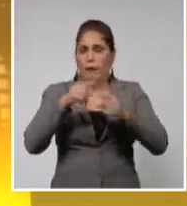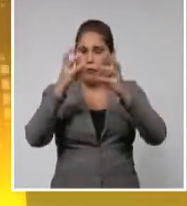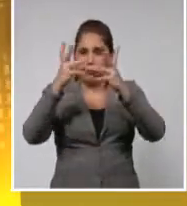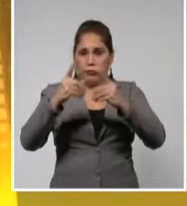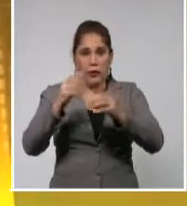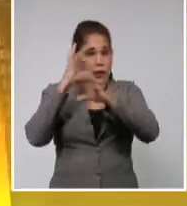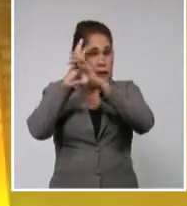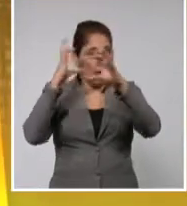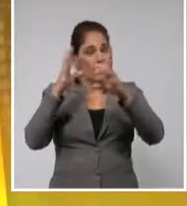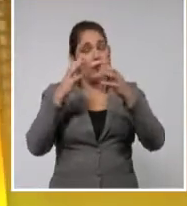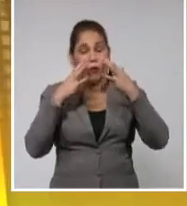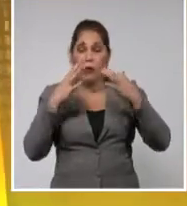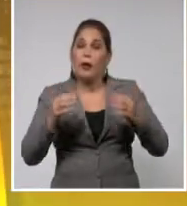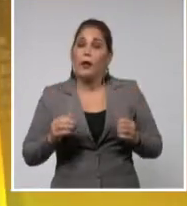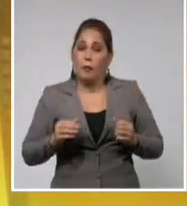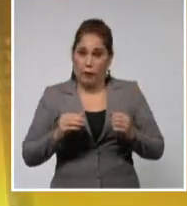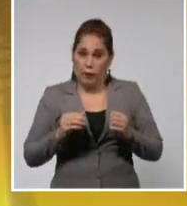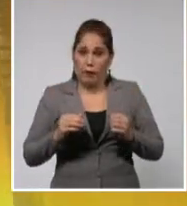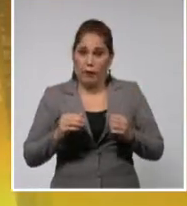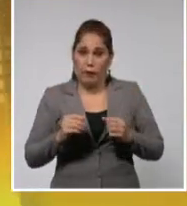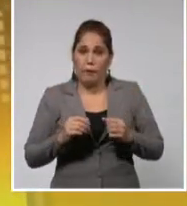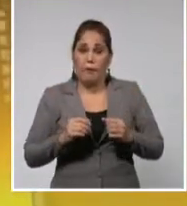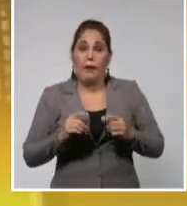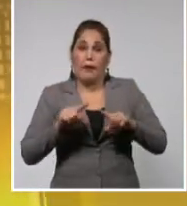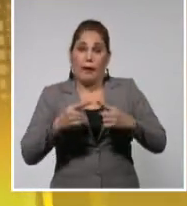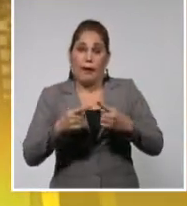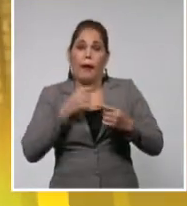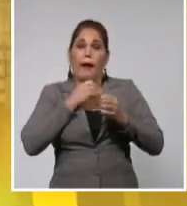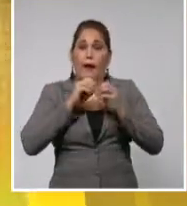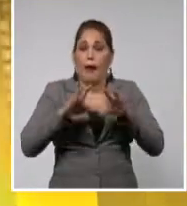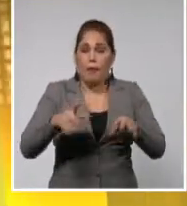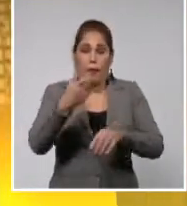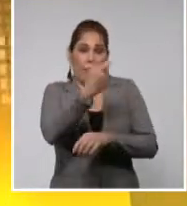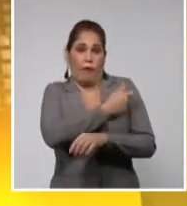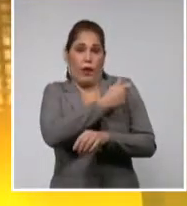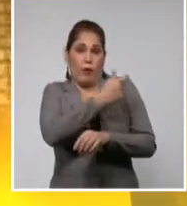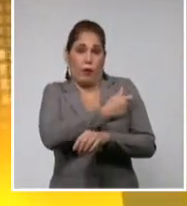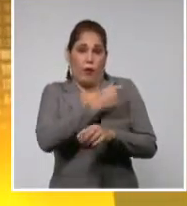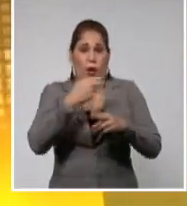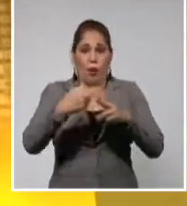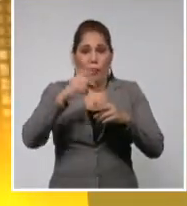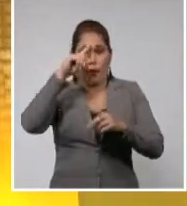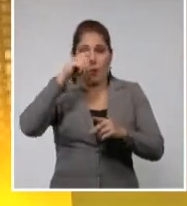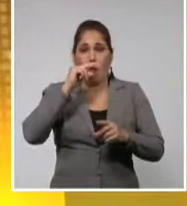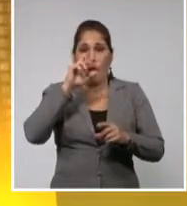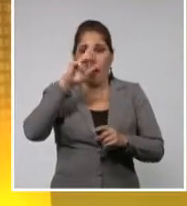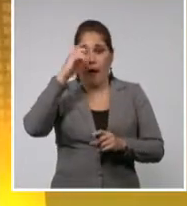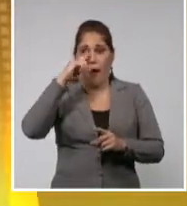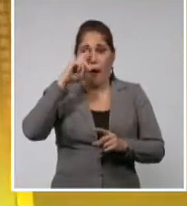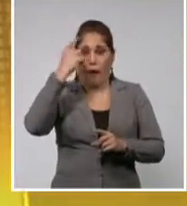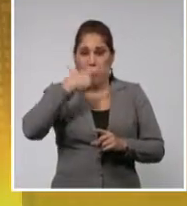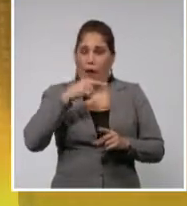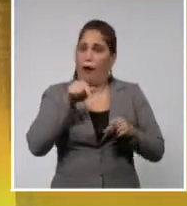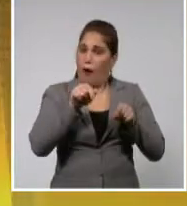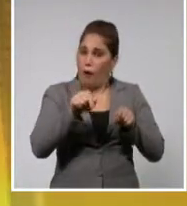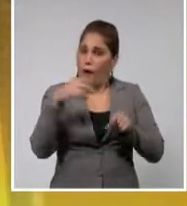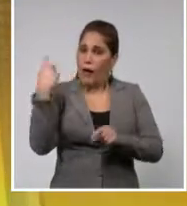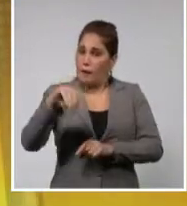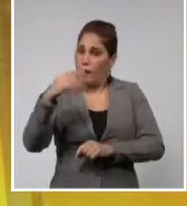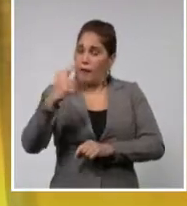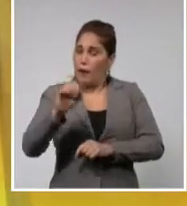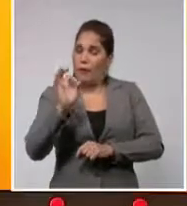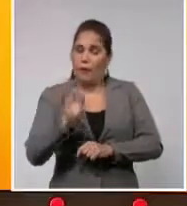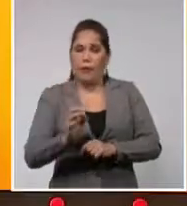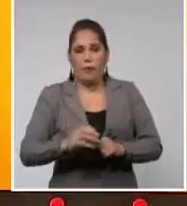realmente muy esperanzadores, y el ejemplo de la vacuna soberana, que ya como se sabe, está en su fase de ensayo clínico.